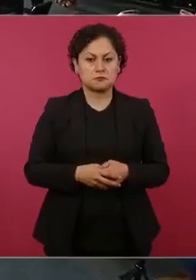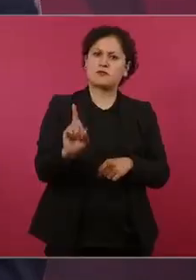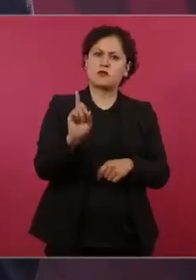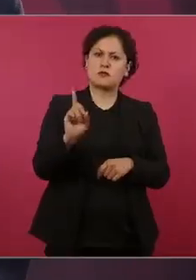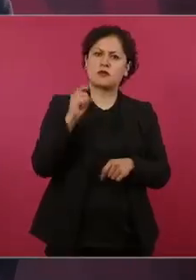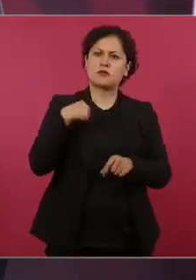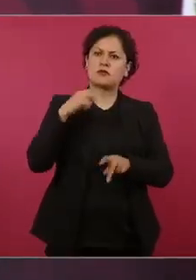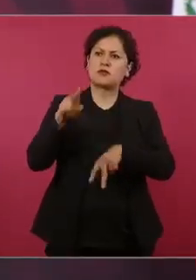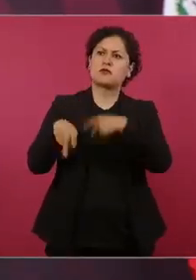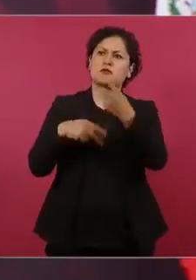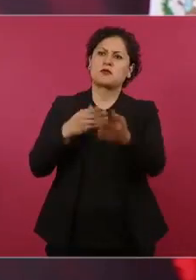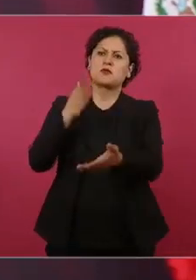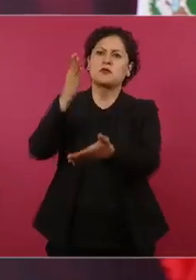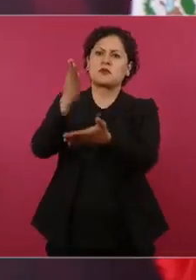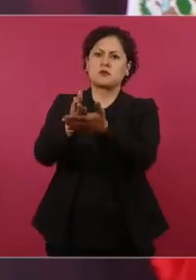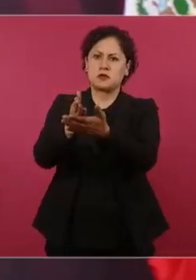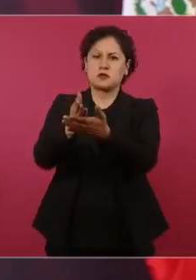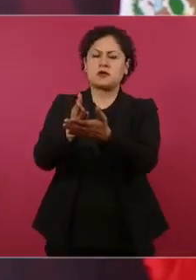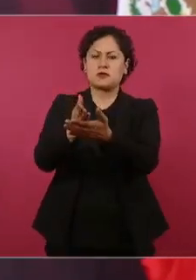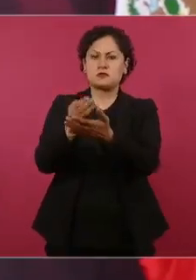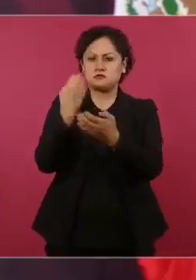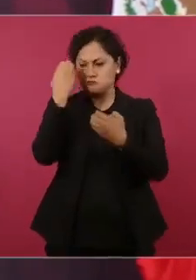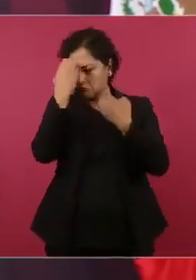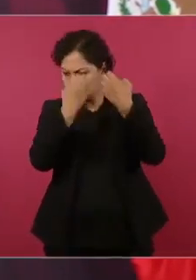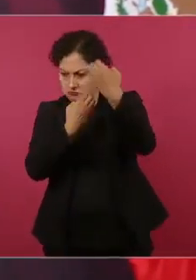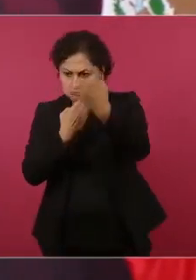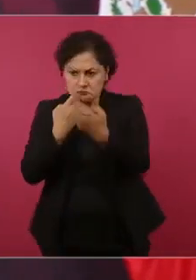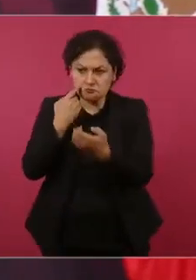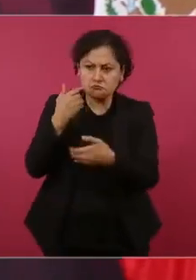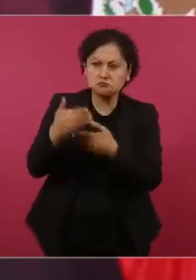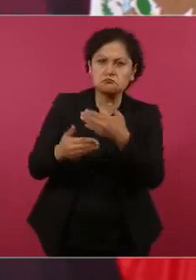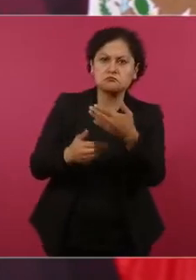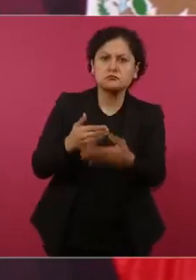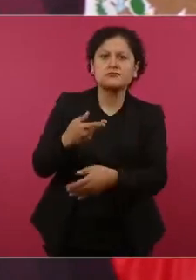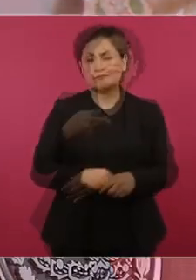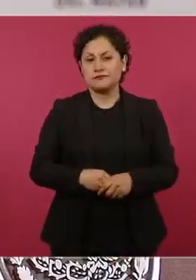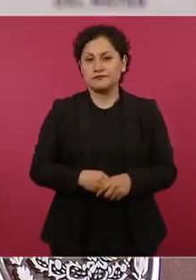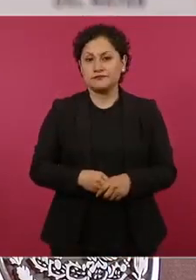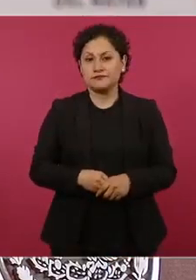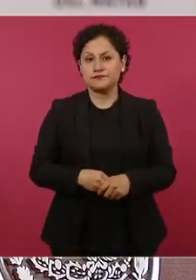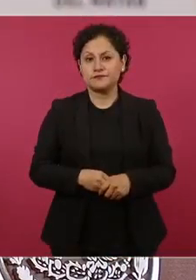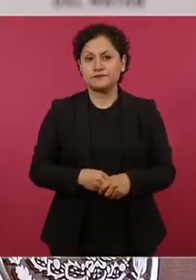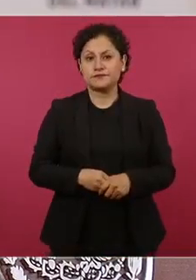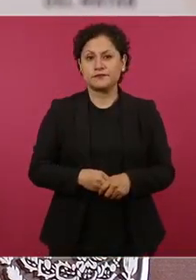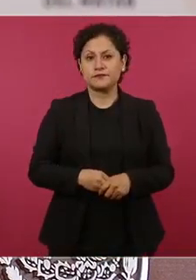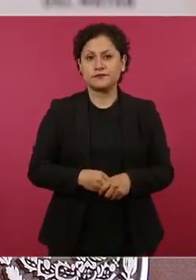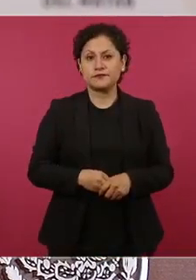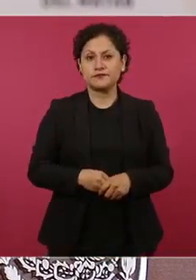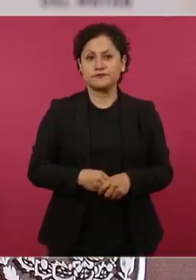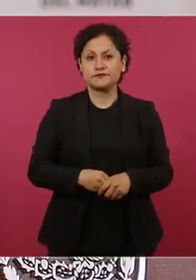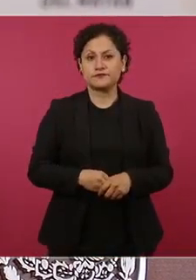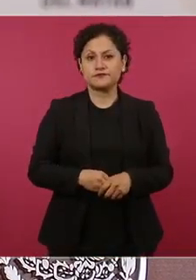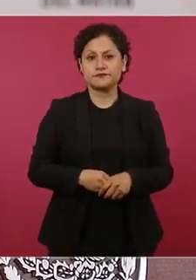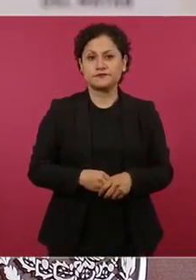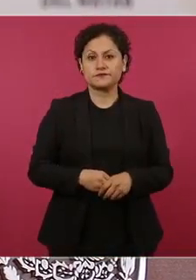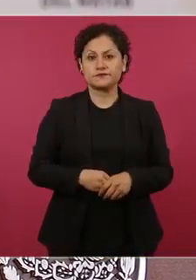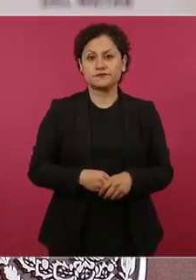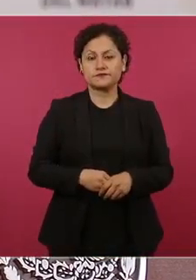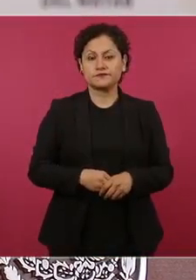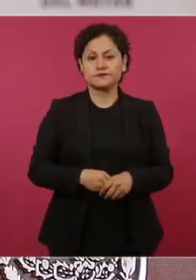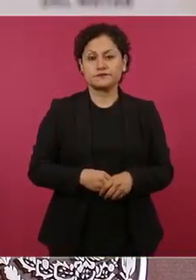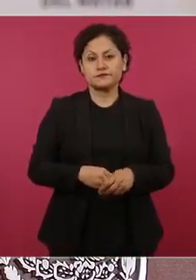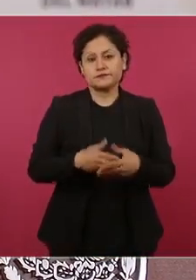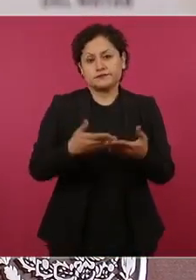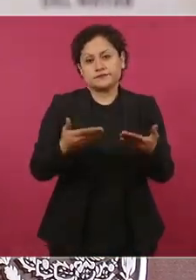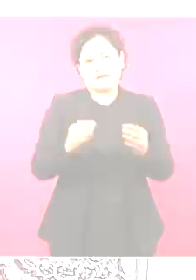Nación, Norma Piña Hernández, para donar el total de los fideicomisos para los damnificados de Acapulco por el